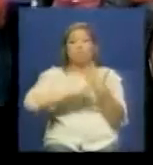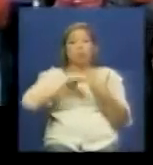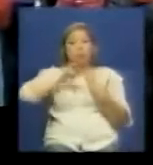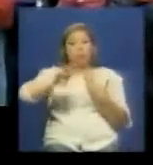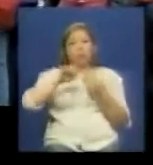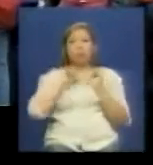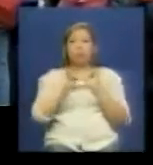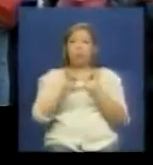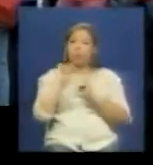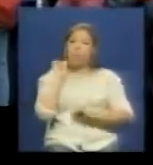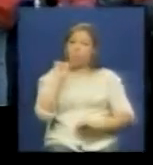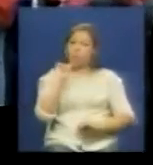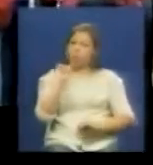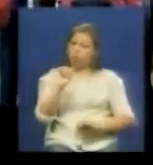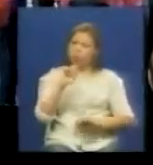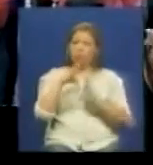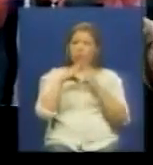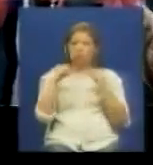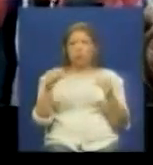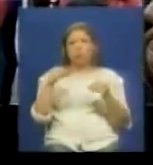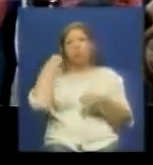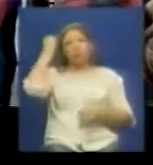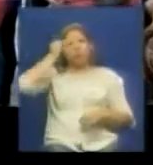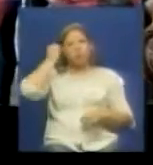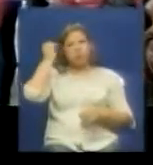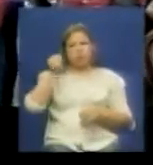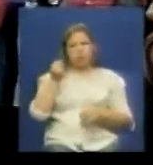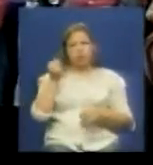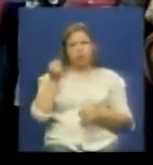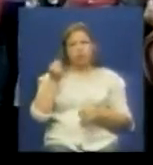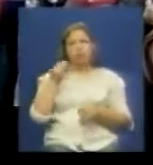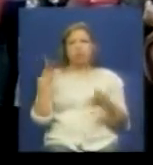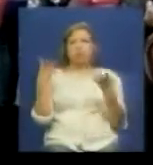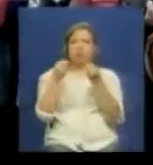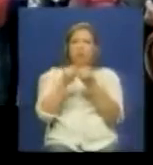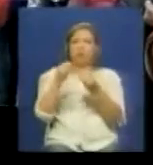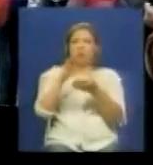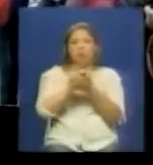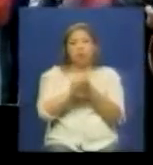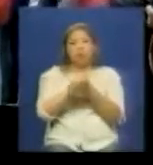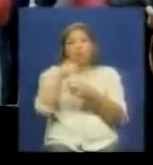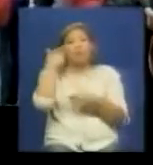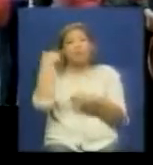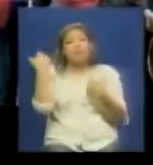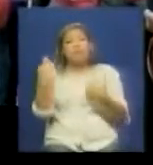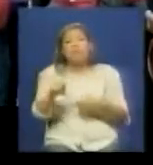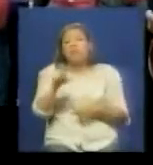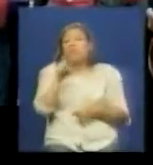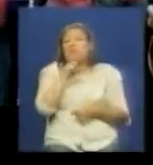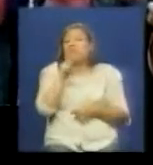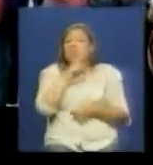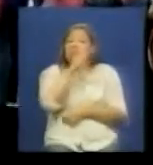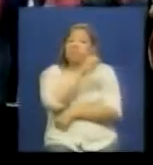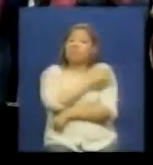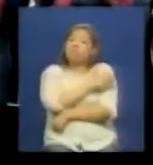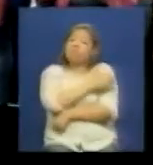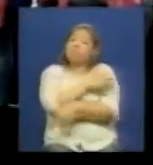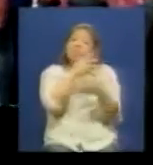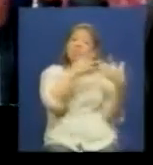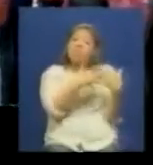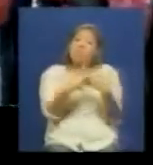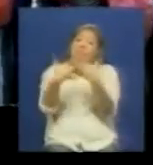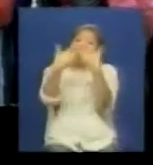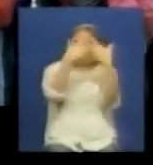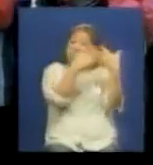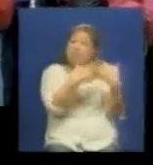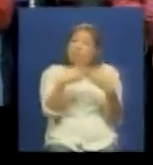momento de que nosotros tomemos conciencia de la mano poderosa del imperialismo norteamericano del capital internacional